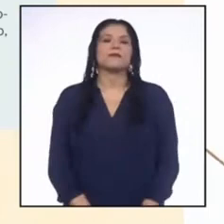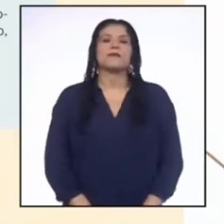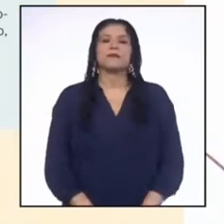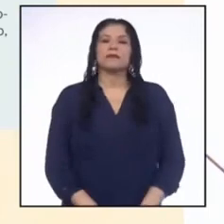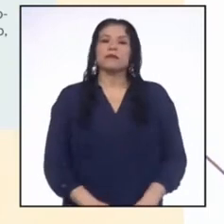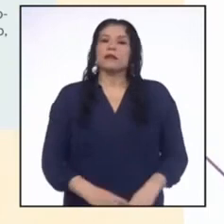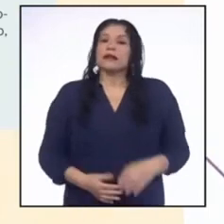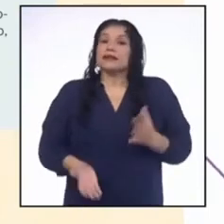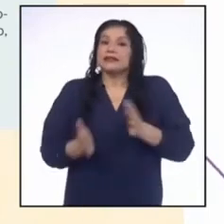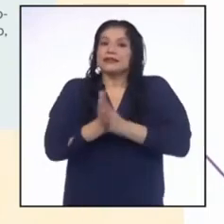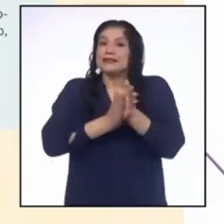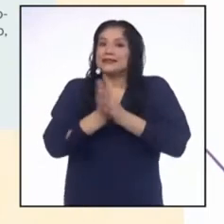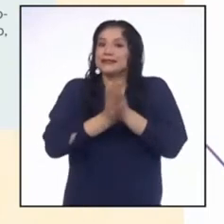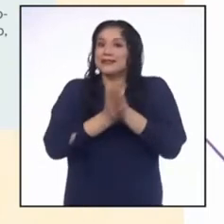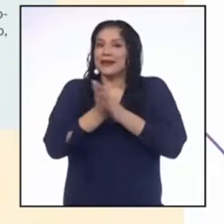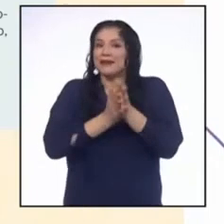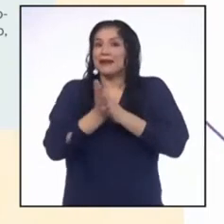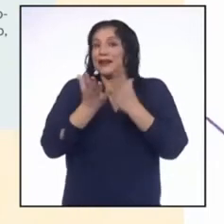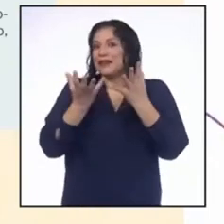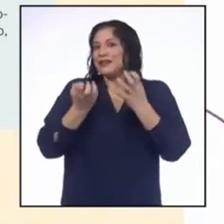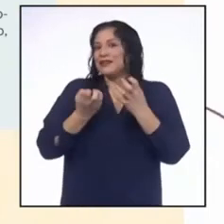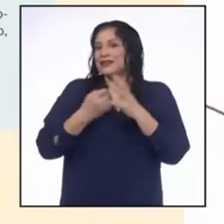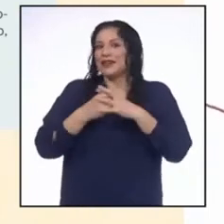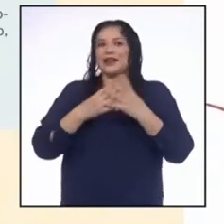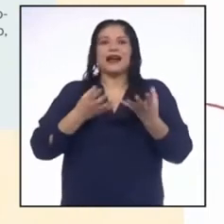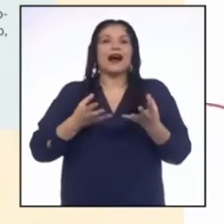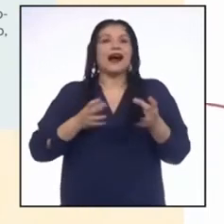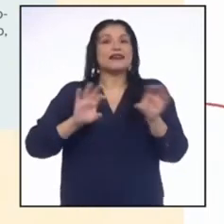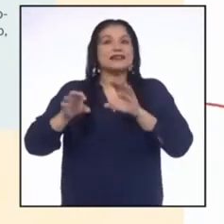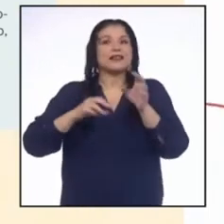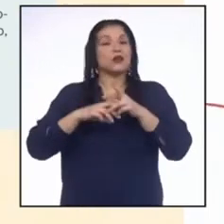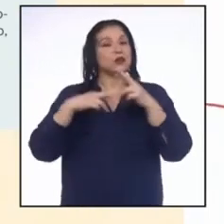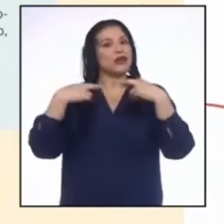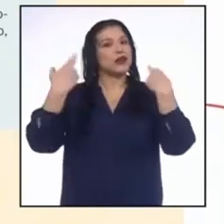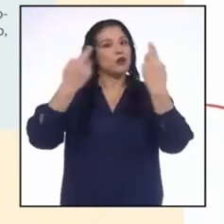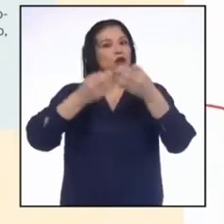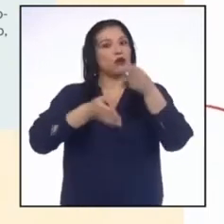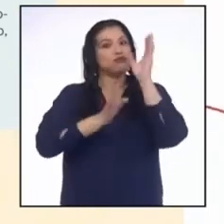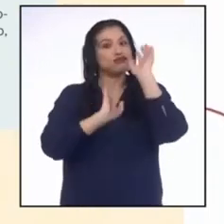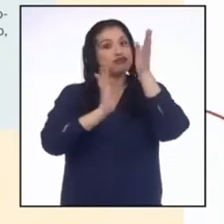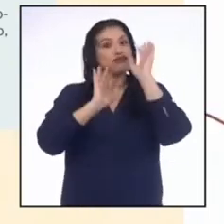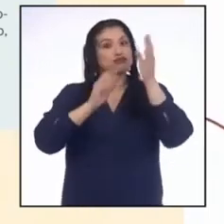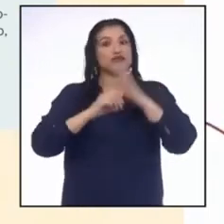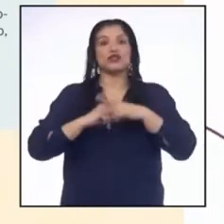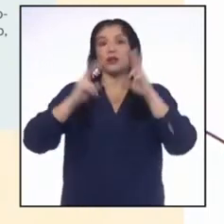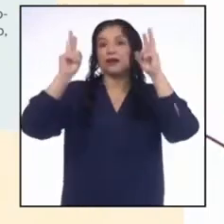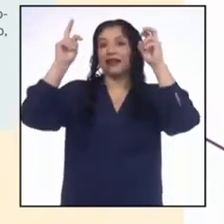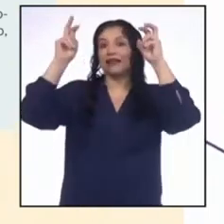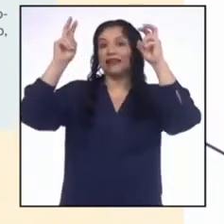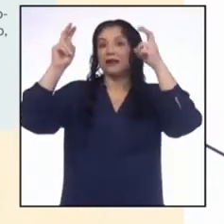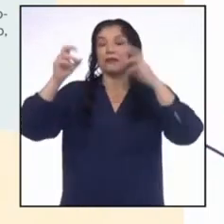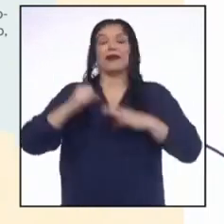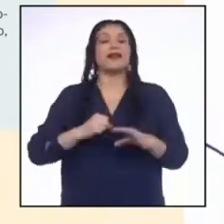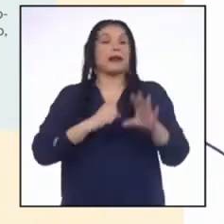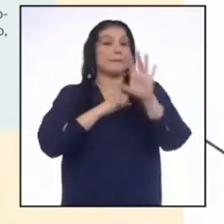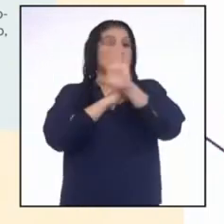¿Provoca organizar un foro sobre la conservación de energía, no Junior?